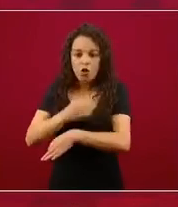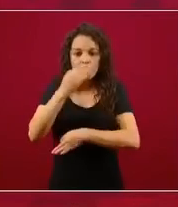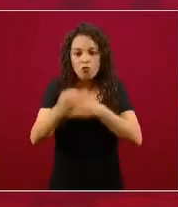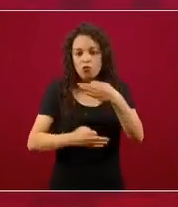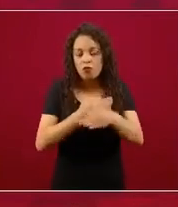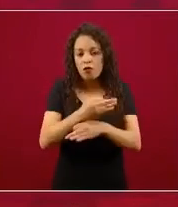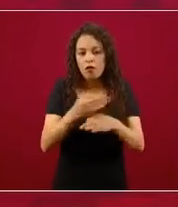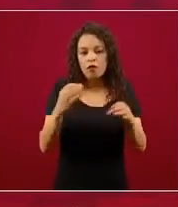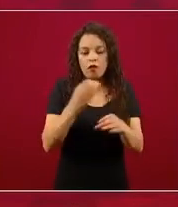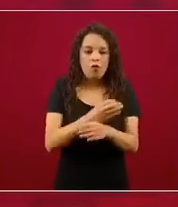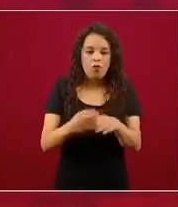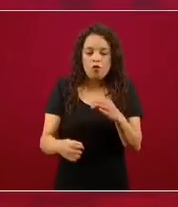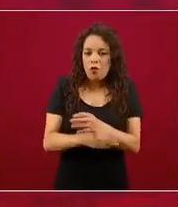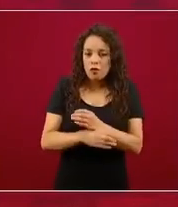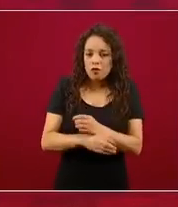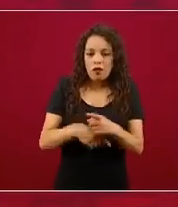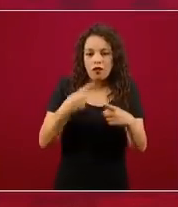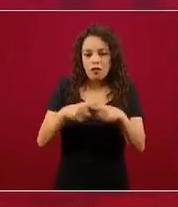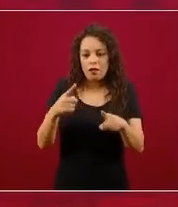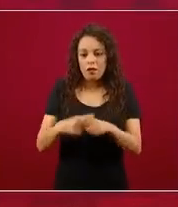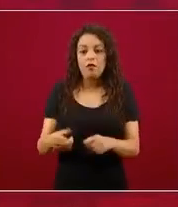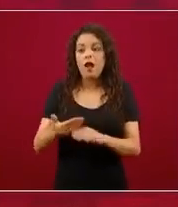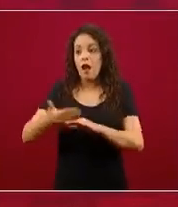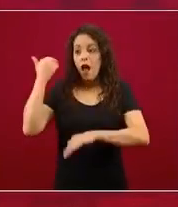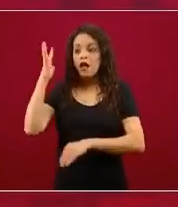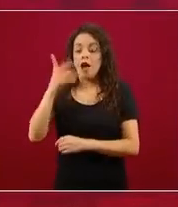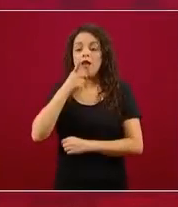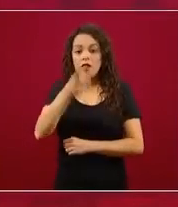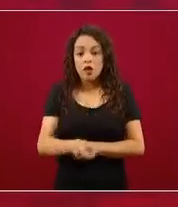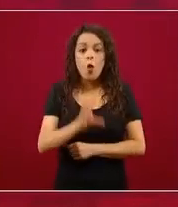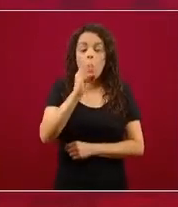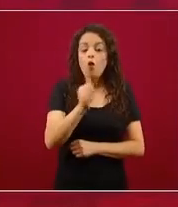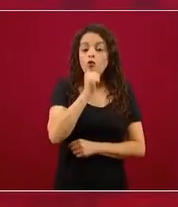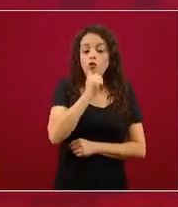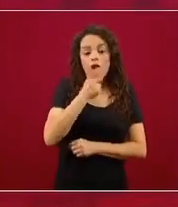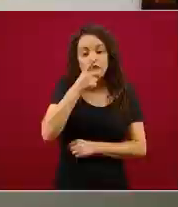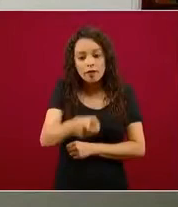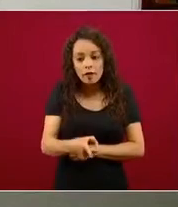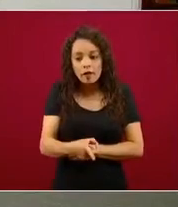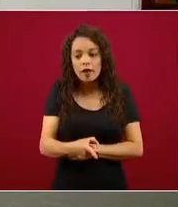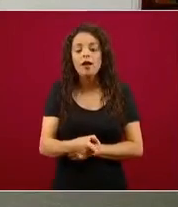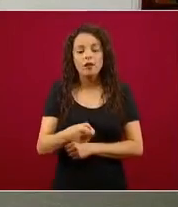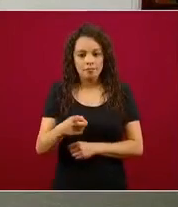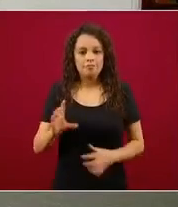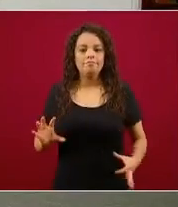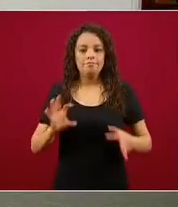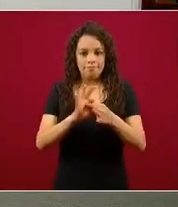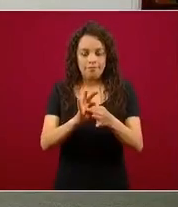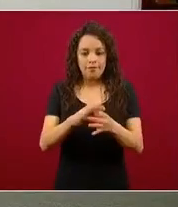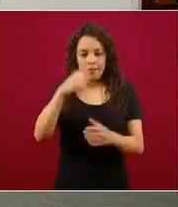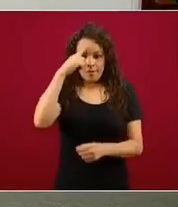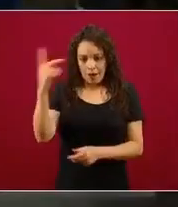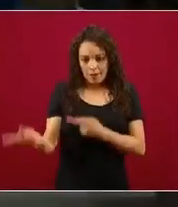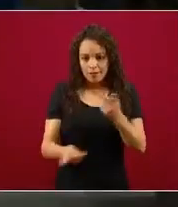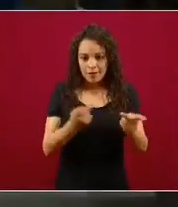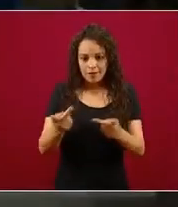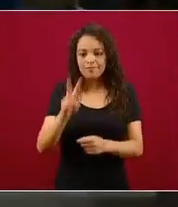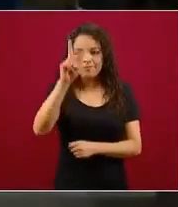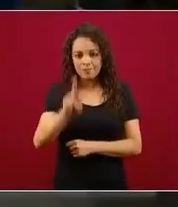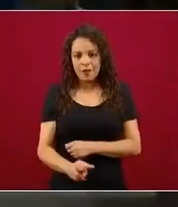conectar lo que ya se dijo con lo que no se había dicho y preguntar dónde puede estar la conexión. Muchas gracias.